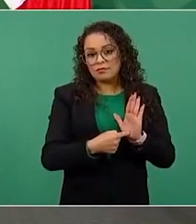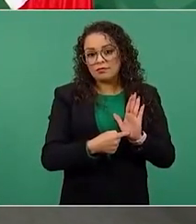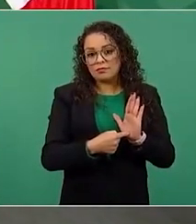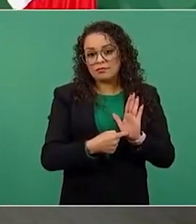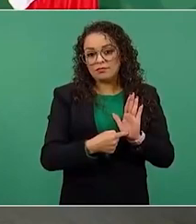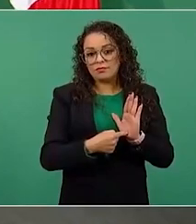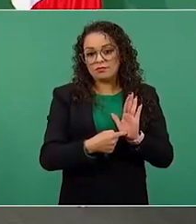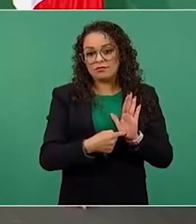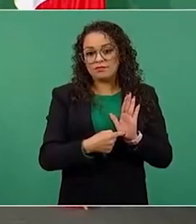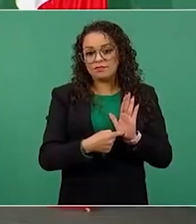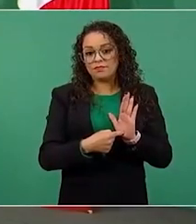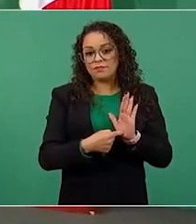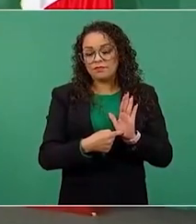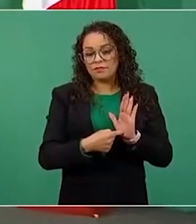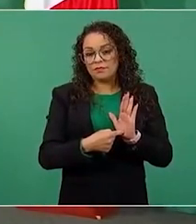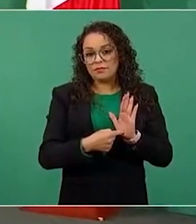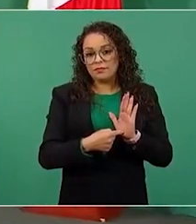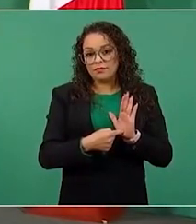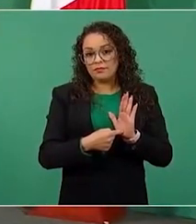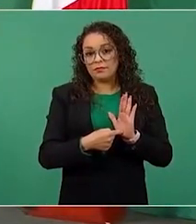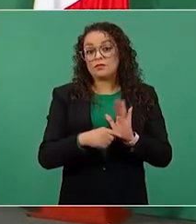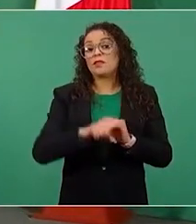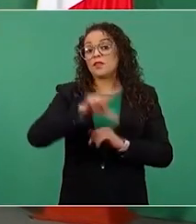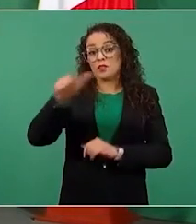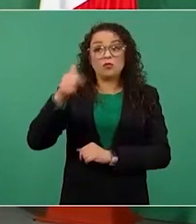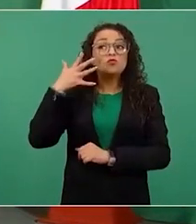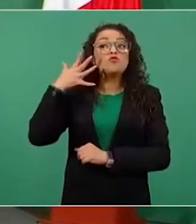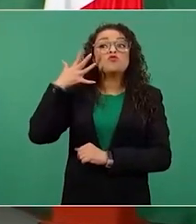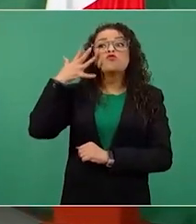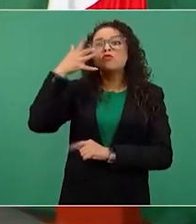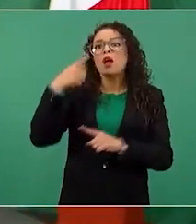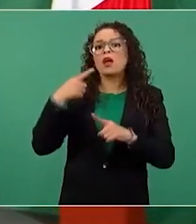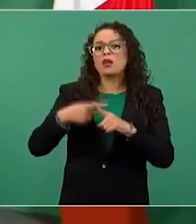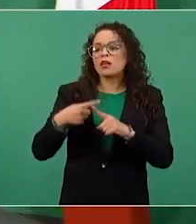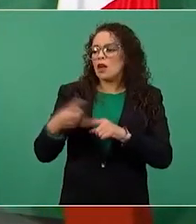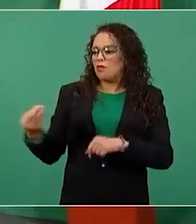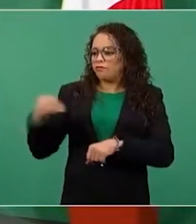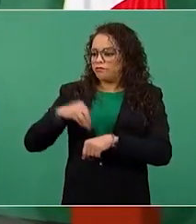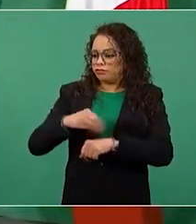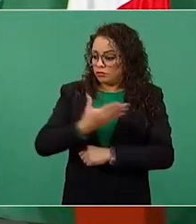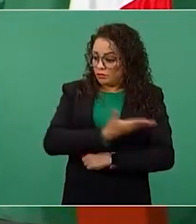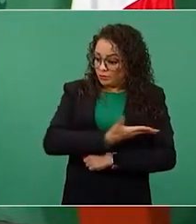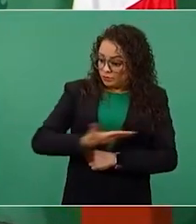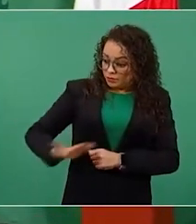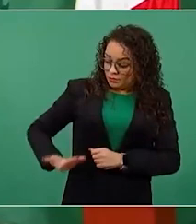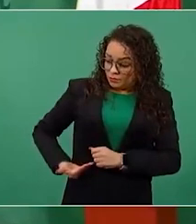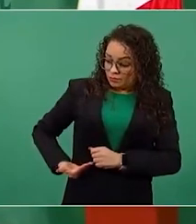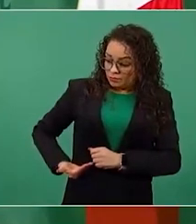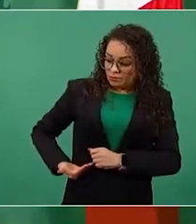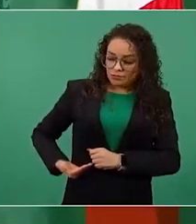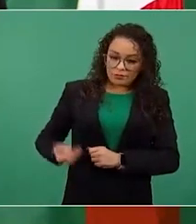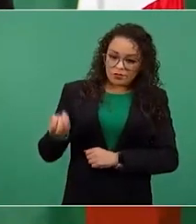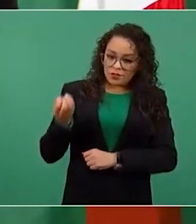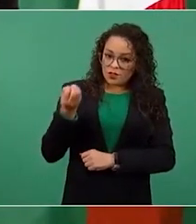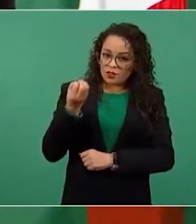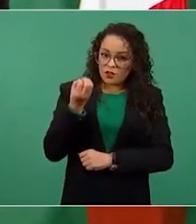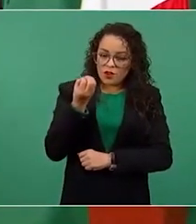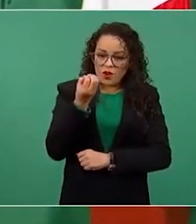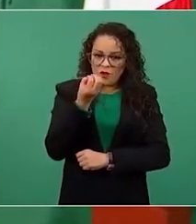cualquier presidente tenga que someterse